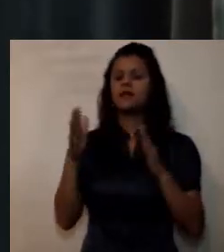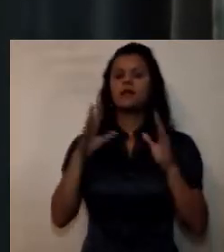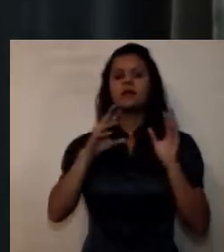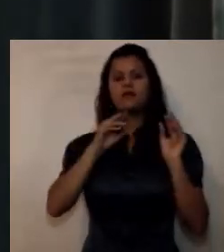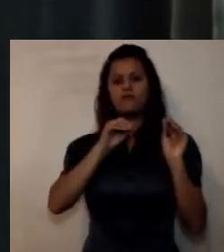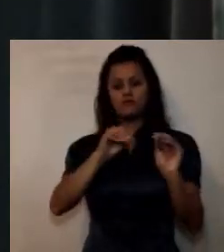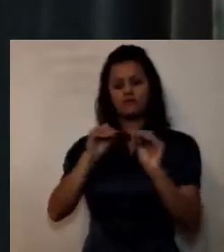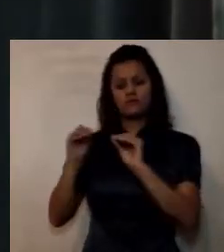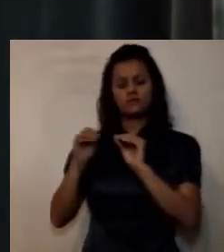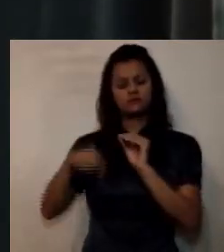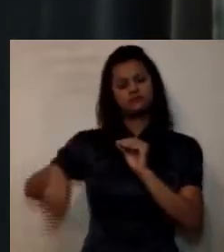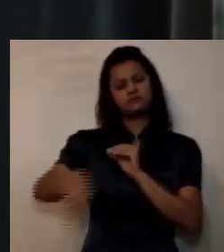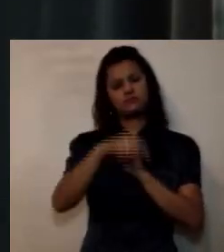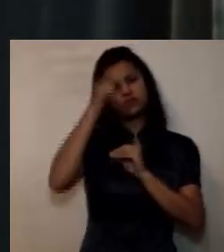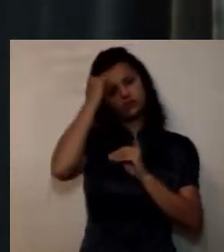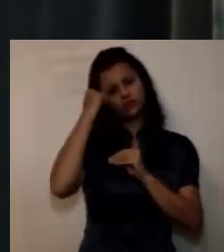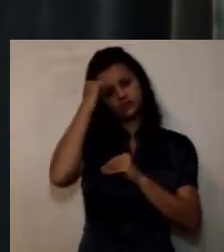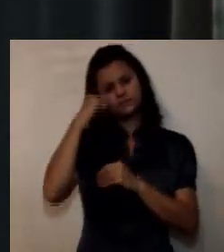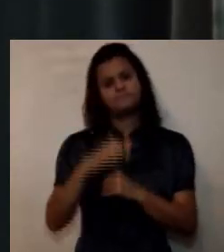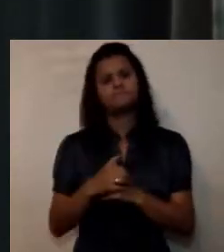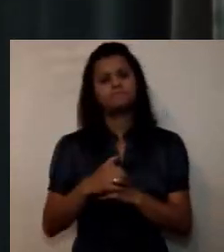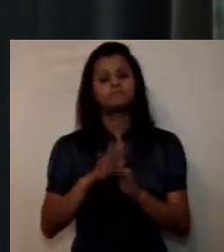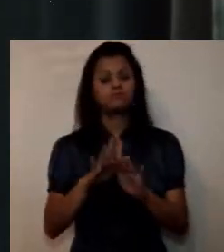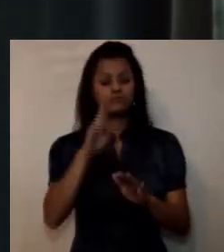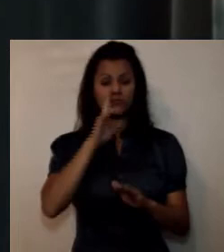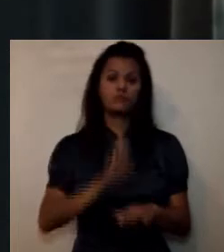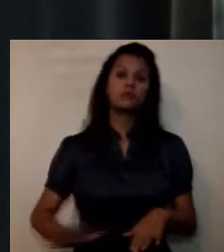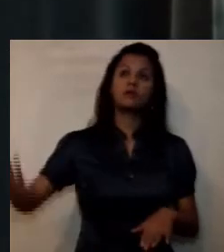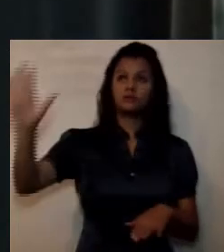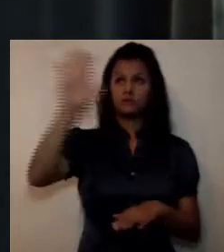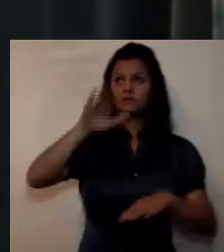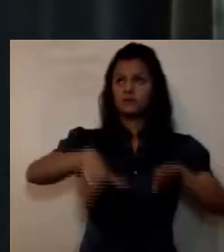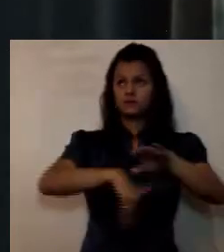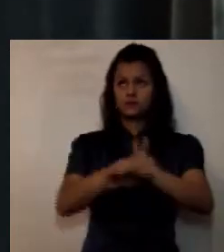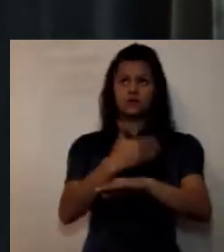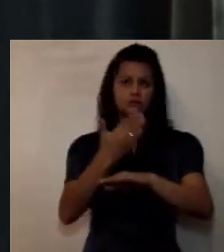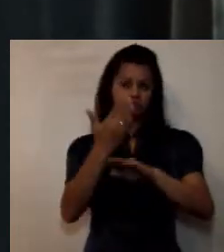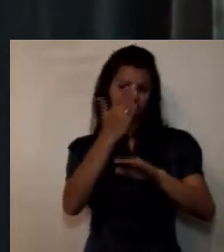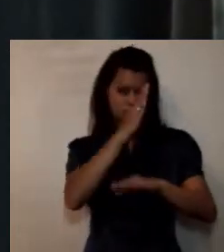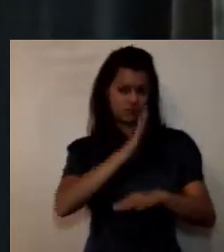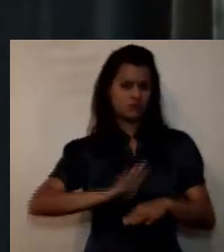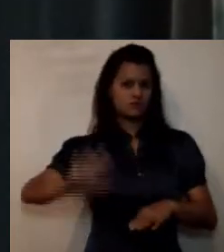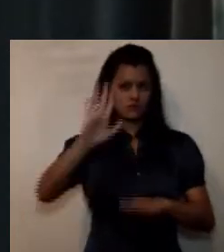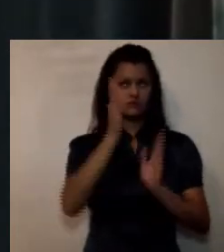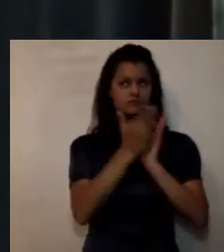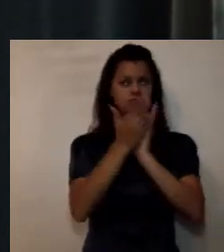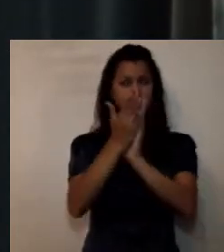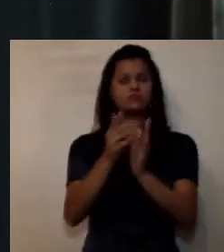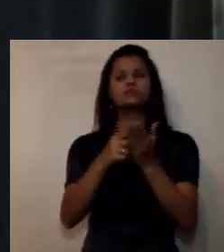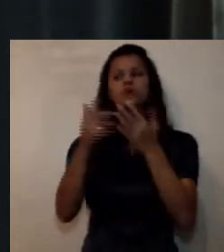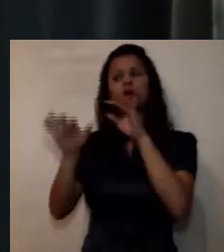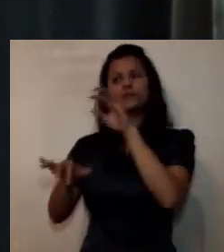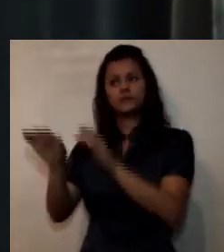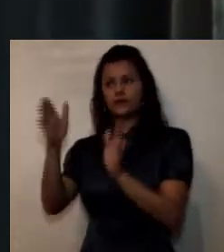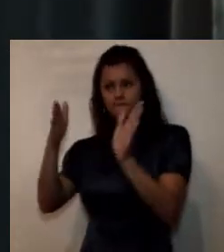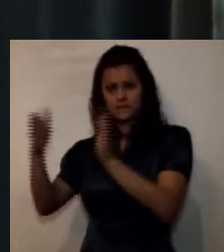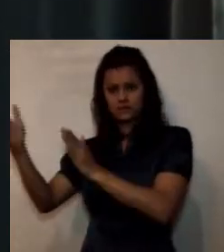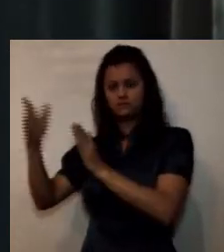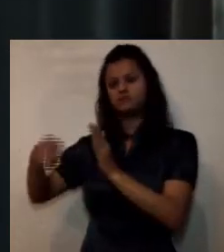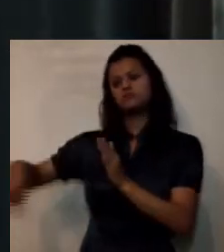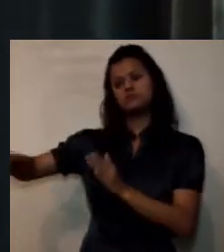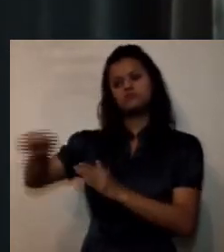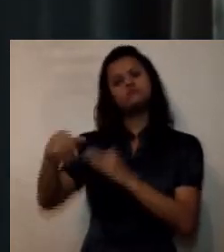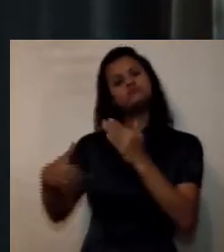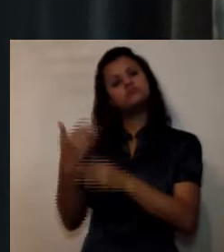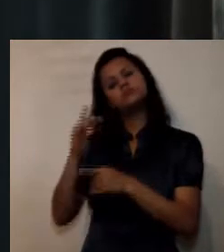a nivel nacional el ministerio de educación nacional y la oficina de planeación están implementando el programa